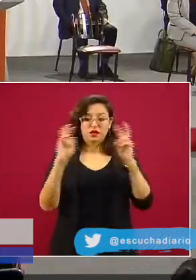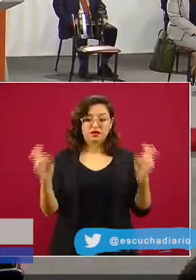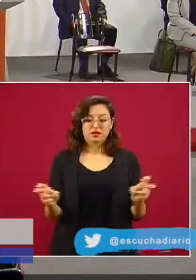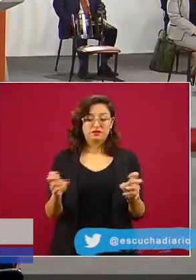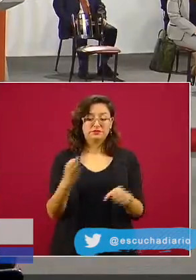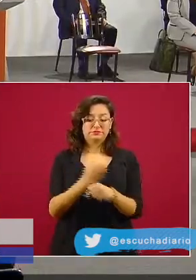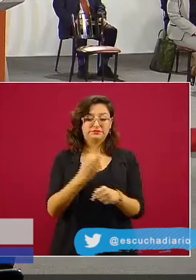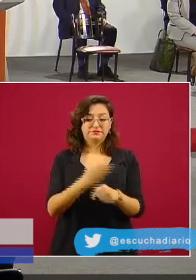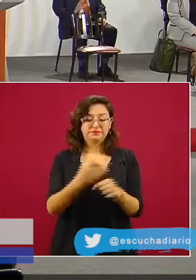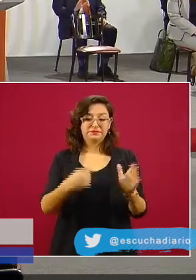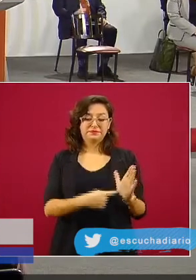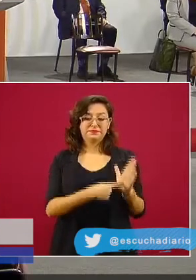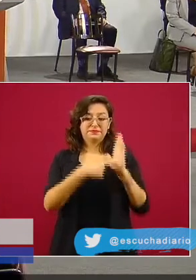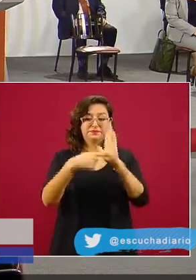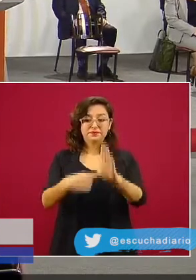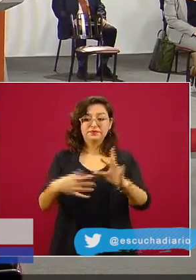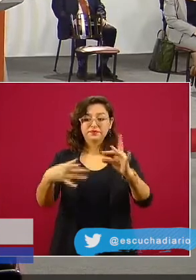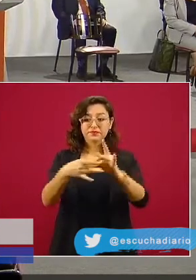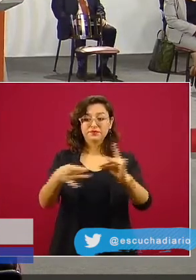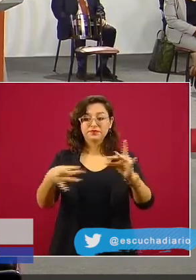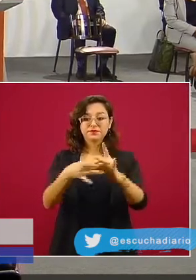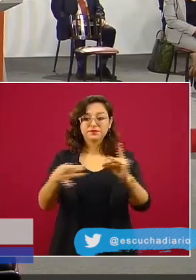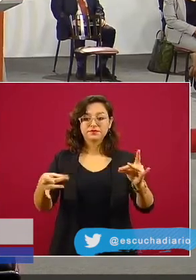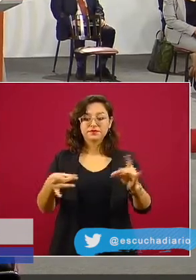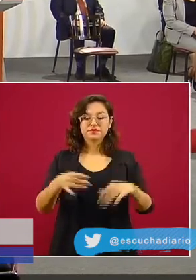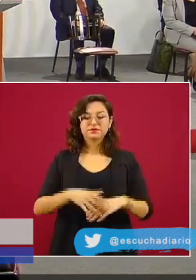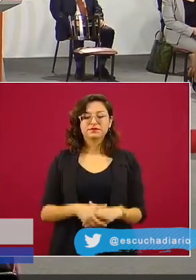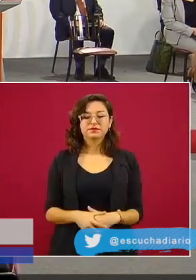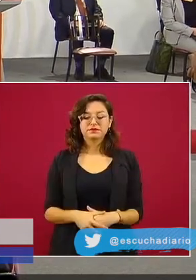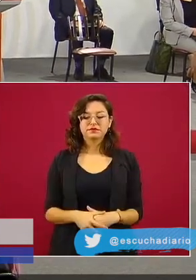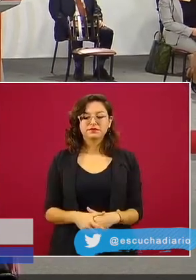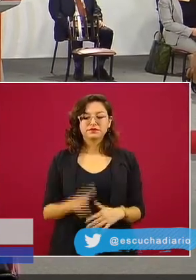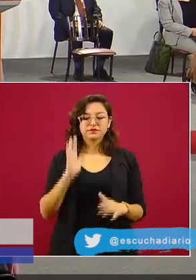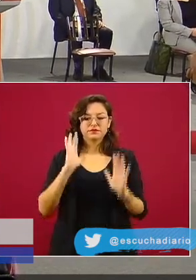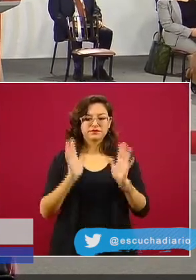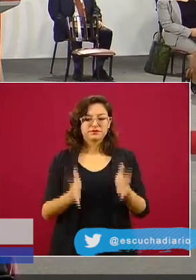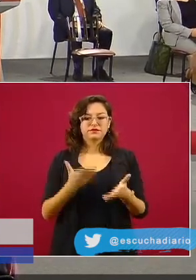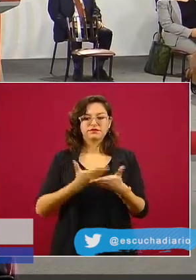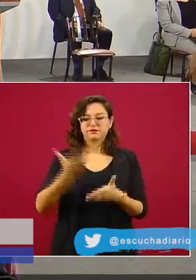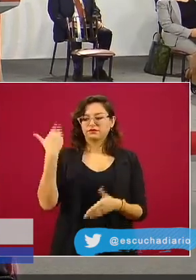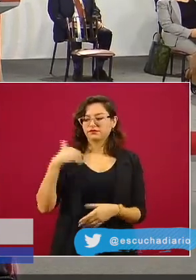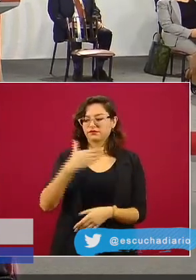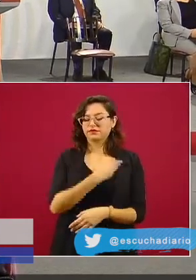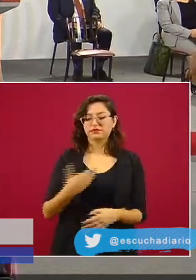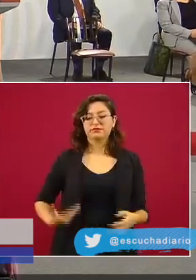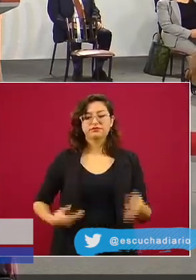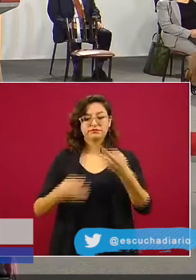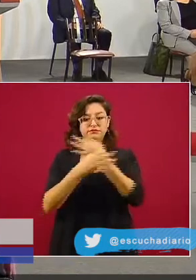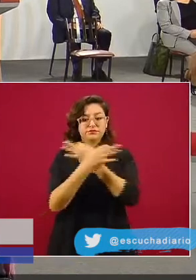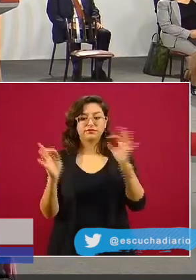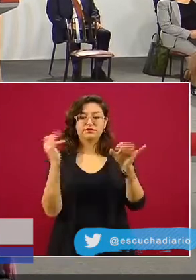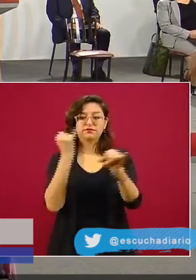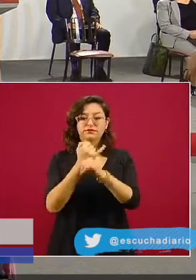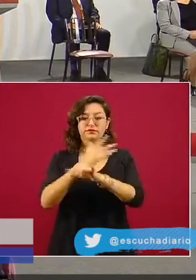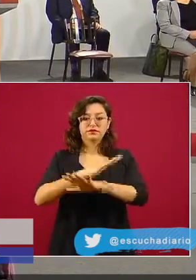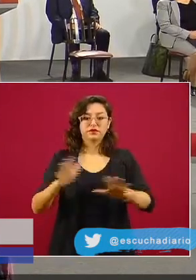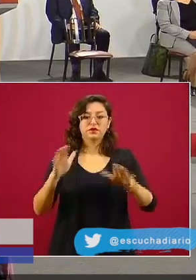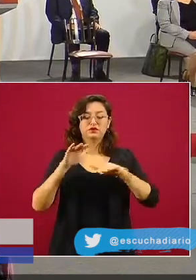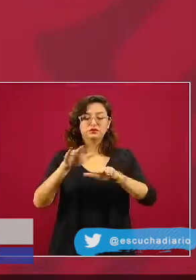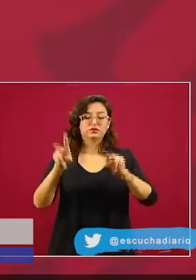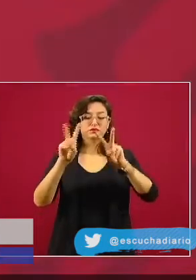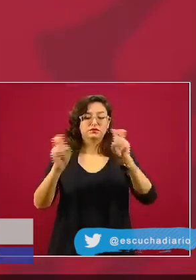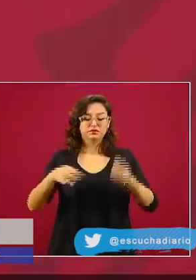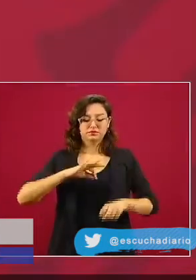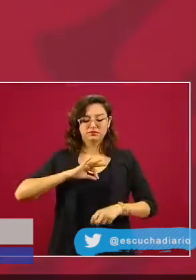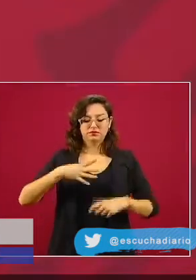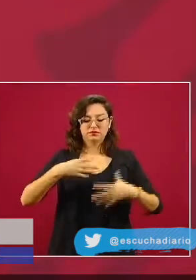cuentas falsas que se encargan de difundir noticias y saber de primera mano si alguna vez se regularizarán estas actividades tan dañinas para